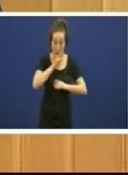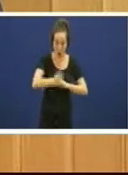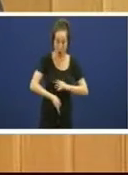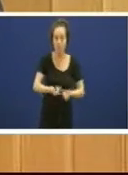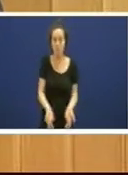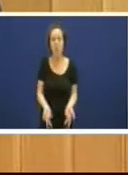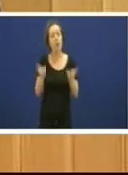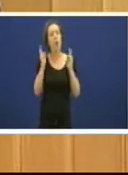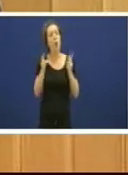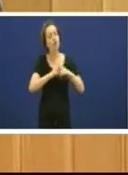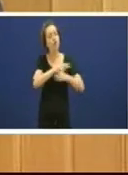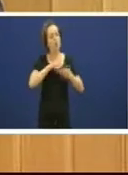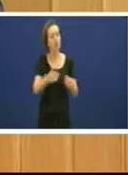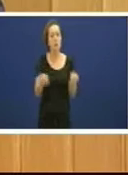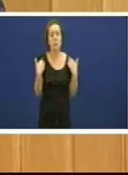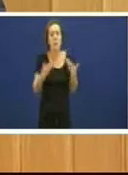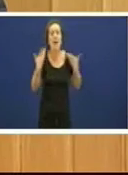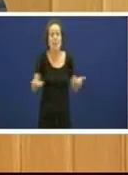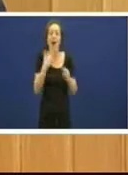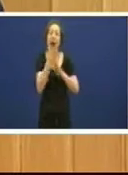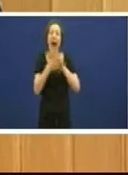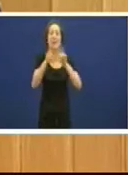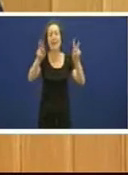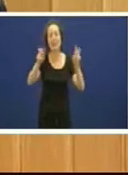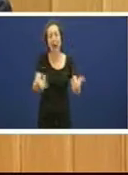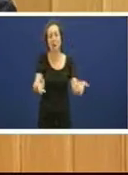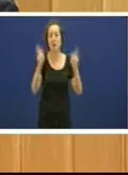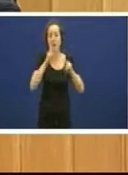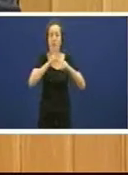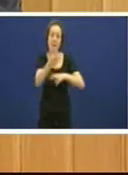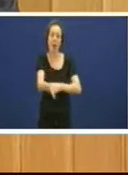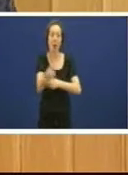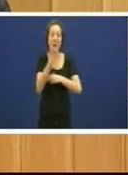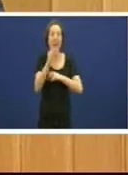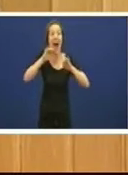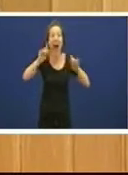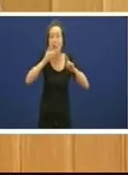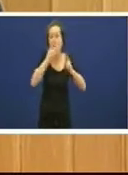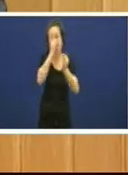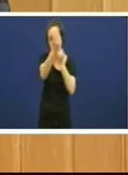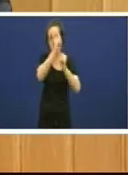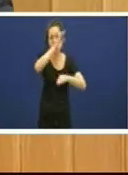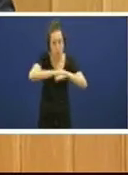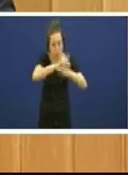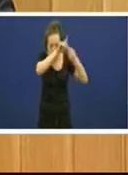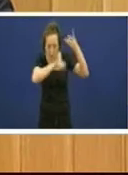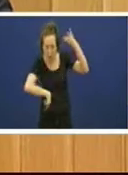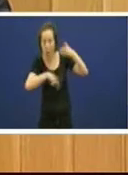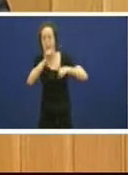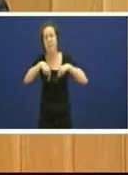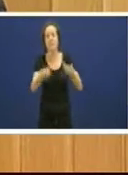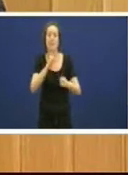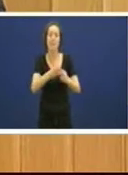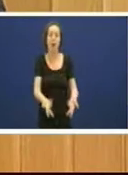fala de unha autorización que é unha autorización obrigada cando se cumpren os requisitos polo tanto non é unha autorización